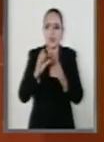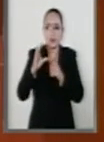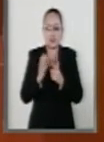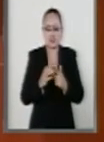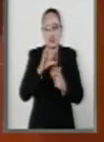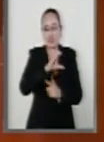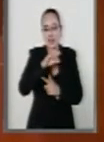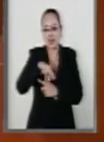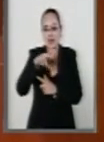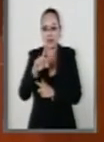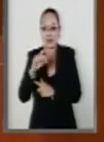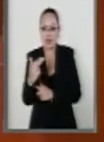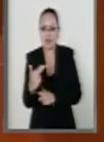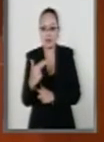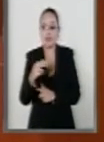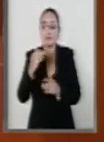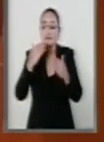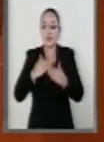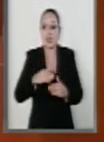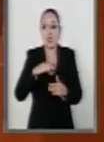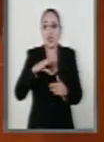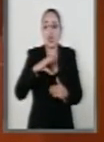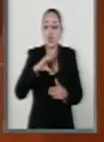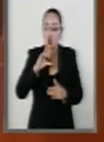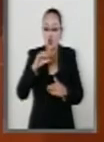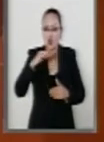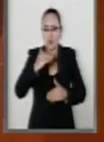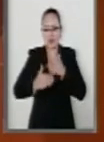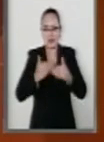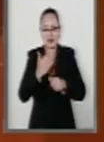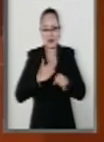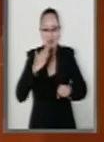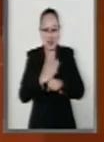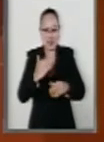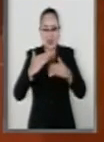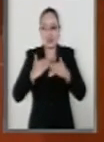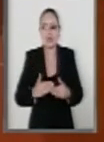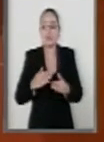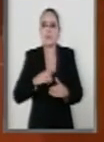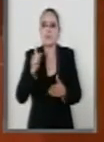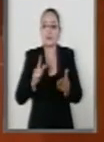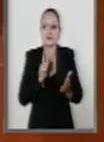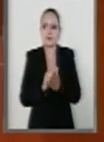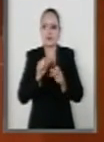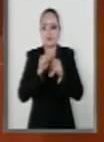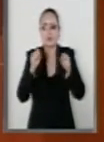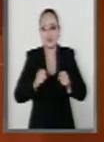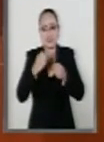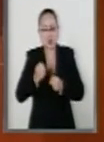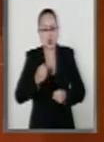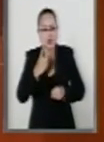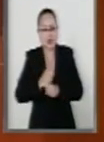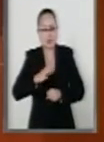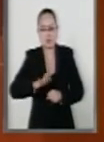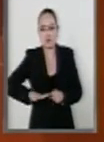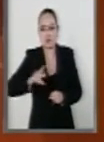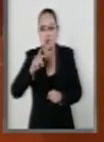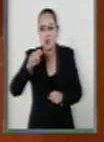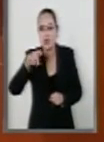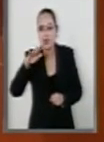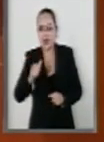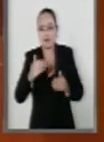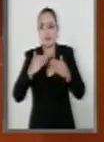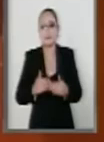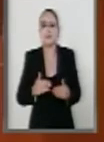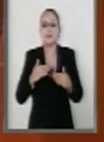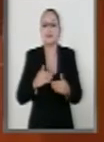Derechos Humanos, del Código Nacional de Procedimientos Penales, de la ley del Sistema Nacional de Seguridad Pública y de la ley